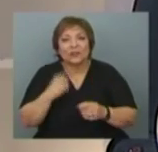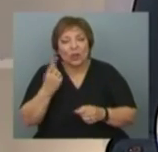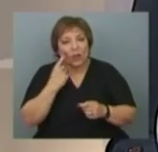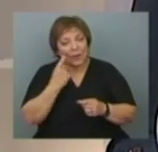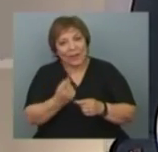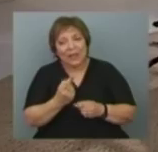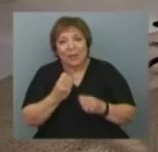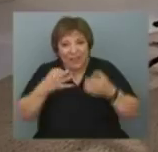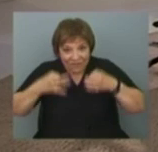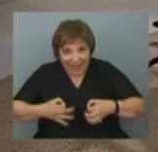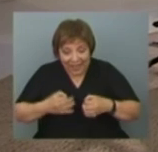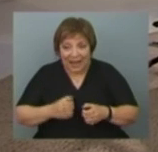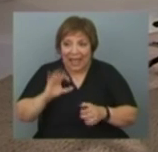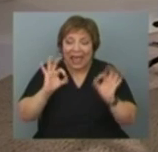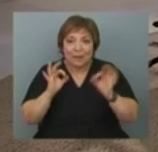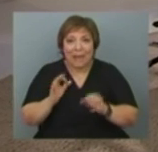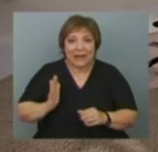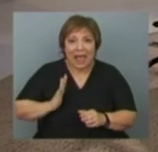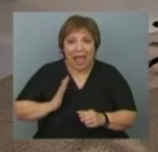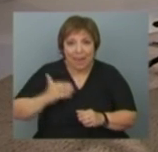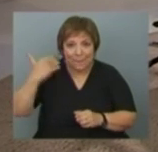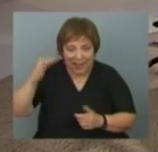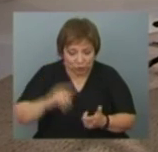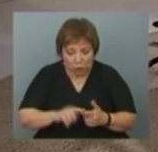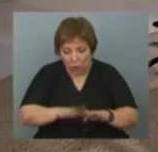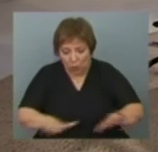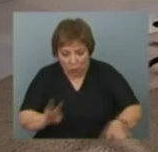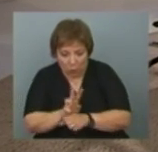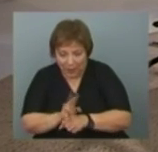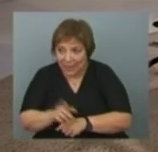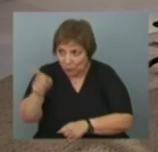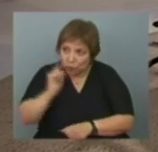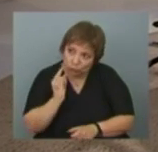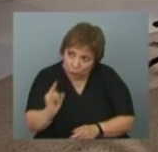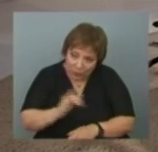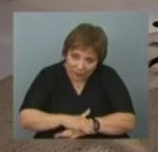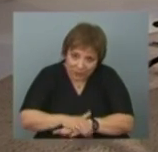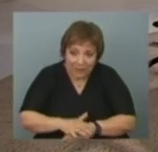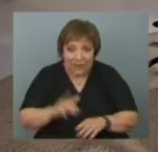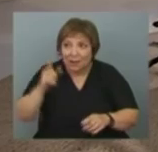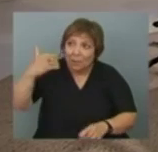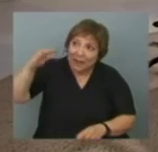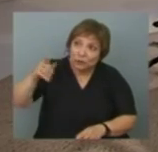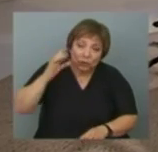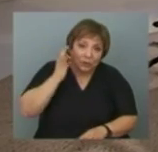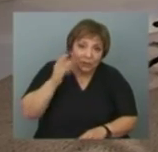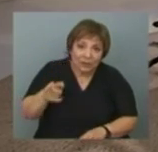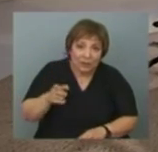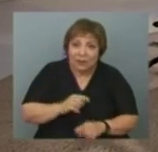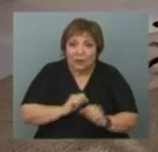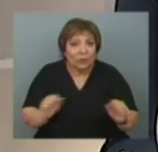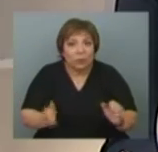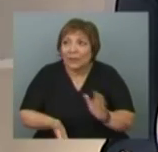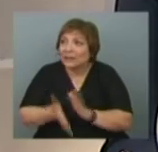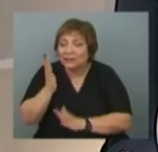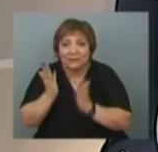realidad la que cuida es la hermana mayor que cuida a los niños, a los hermanitos, esa hermana mayor que muchas veces después no sale